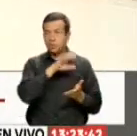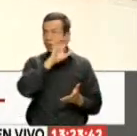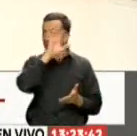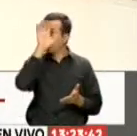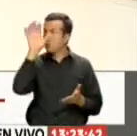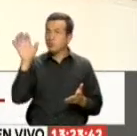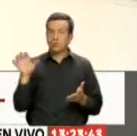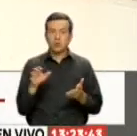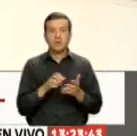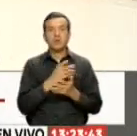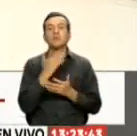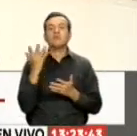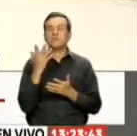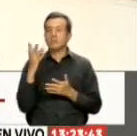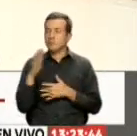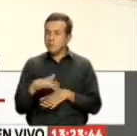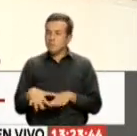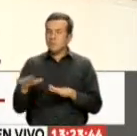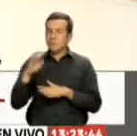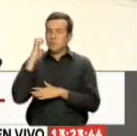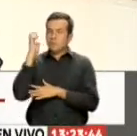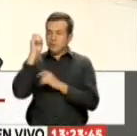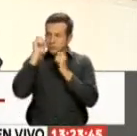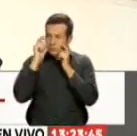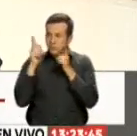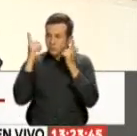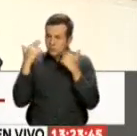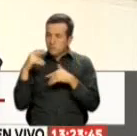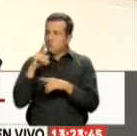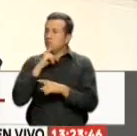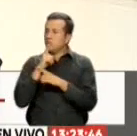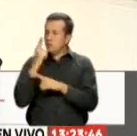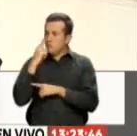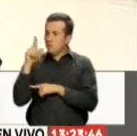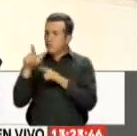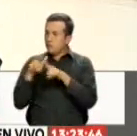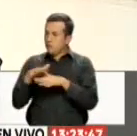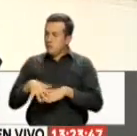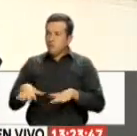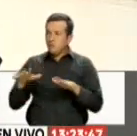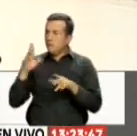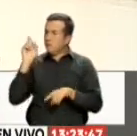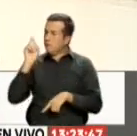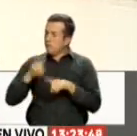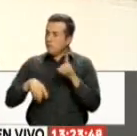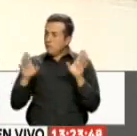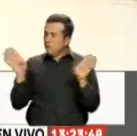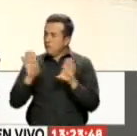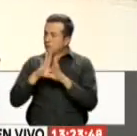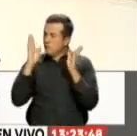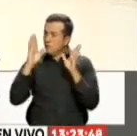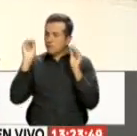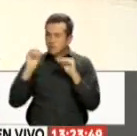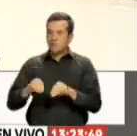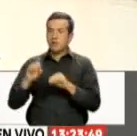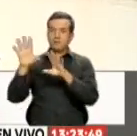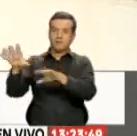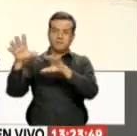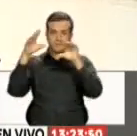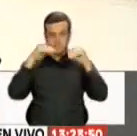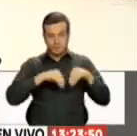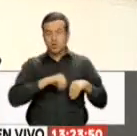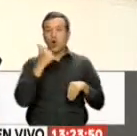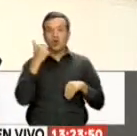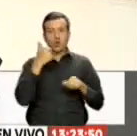Tenemos recintos de contingencia El momento Que un recinto No pueda operar Podemos trasladarle A otro Que esté